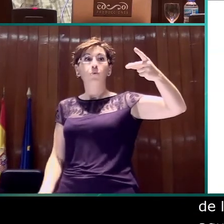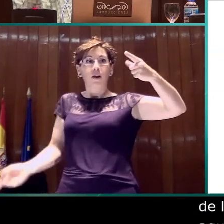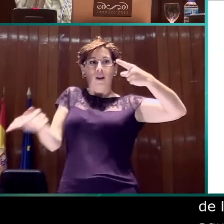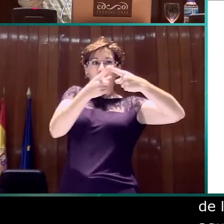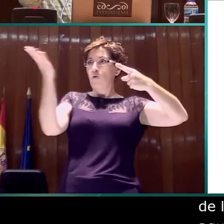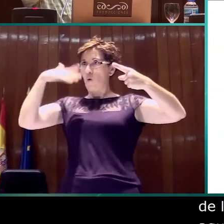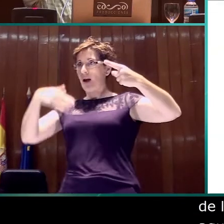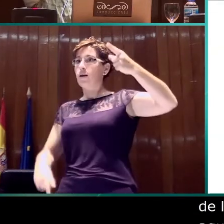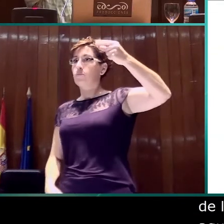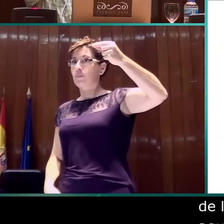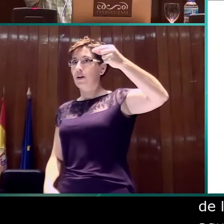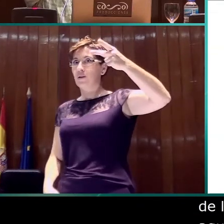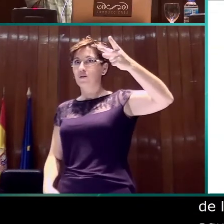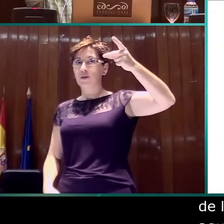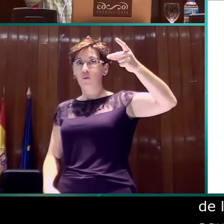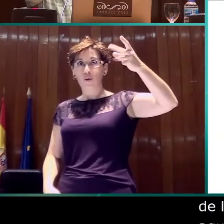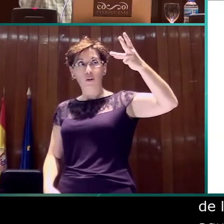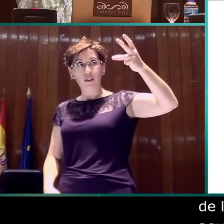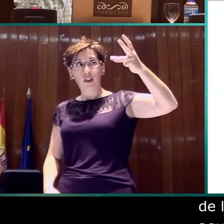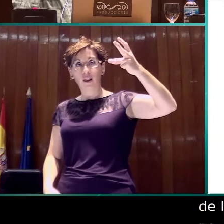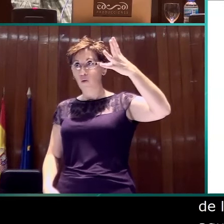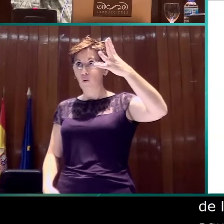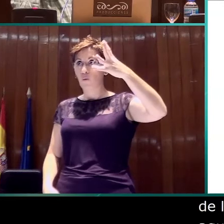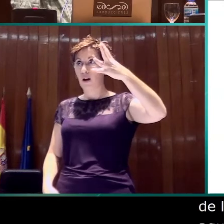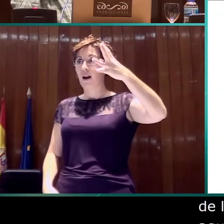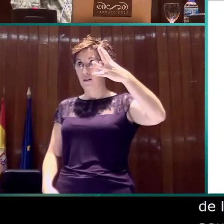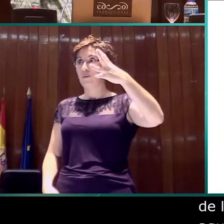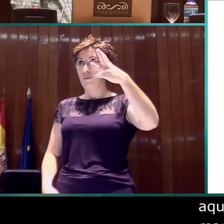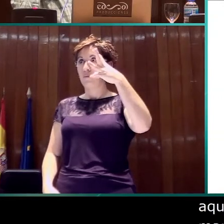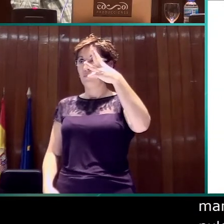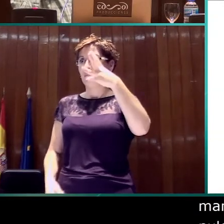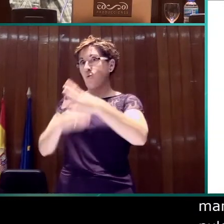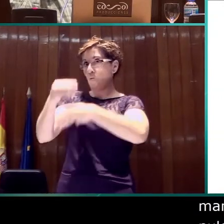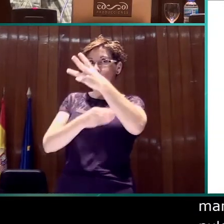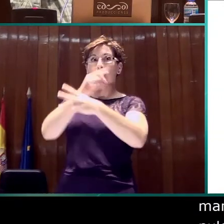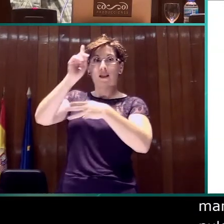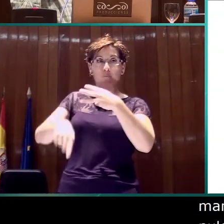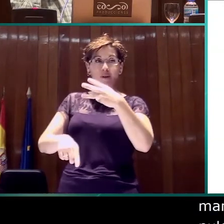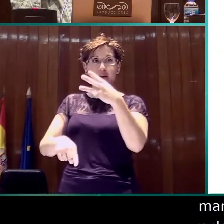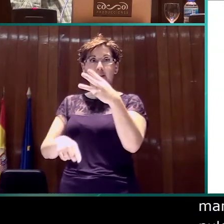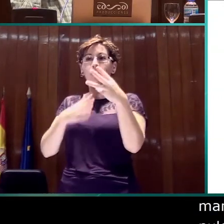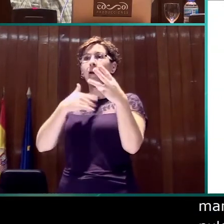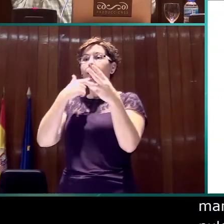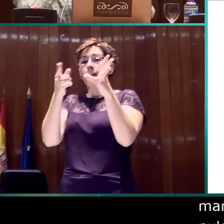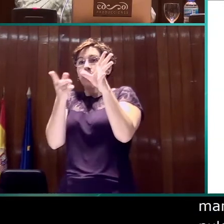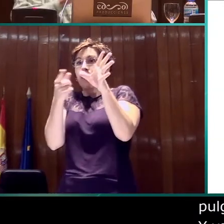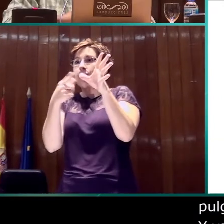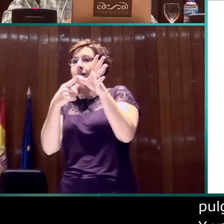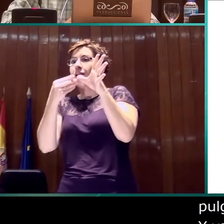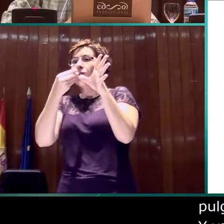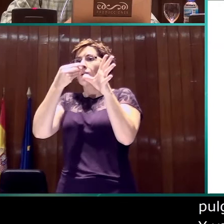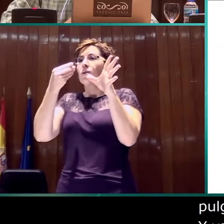en realidad no es el pulgar el que se dirige por la posición de los dedos, son los mismos dedos los que se dirigen al pulgar, pero está asumiendo el mismo señalamiento